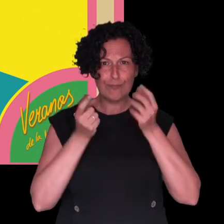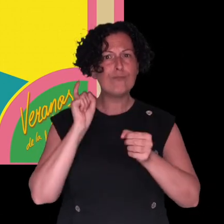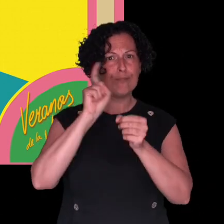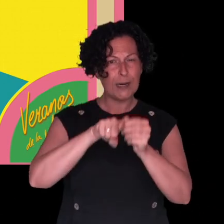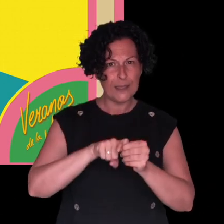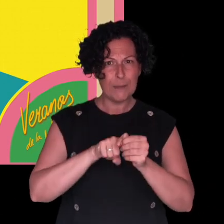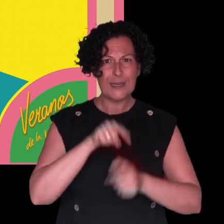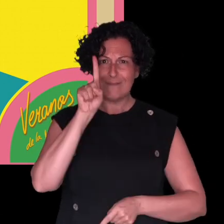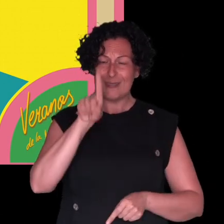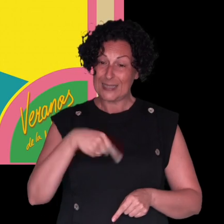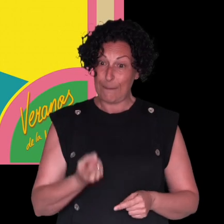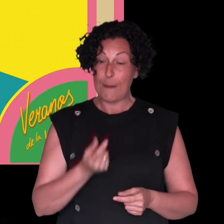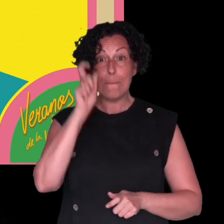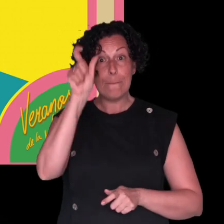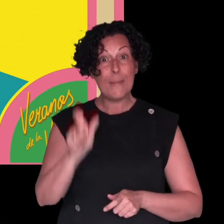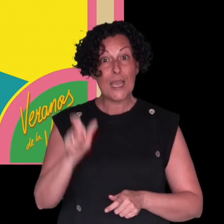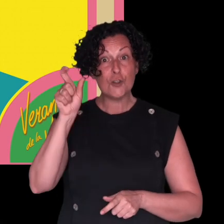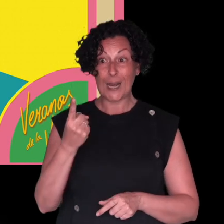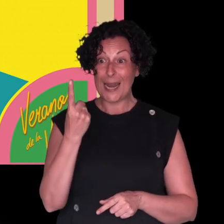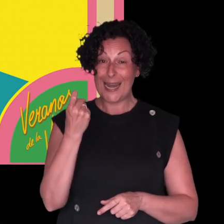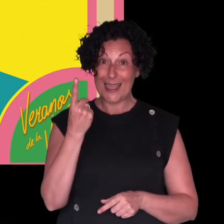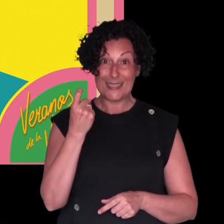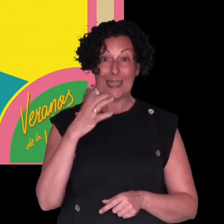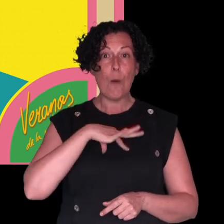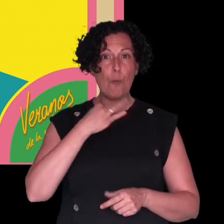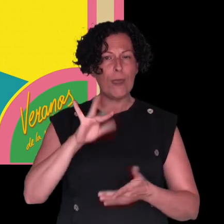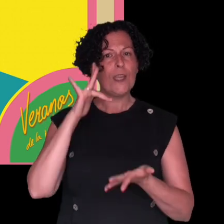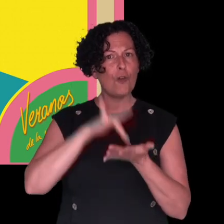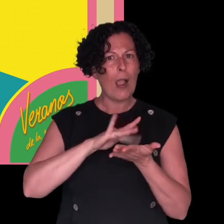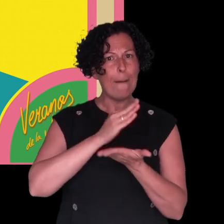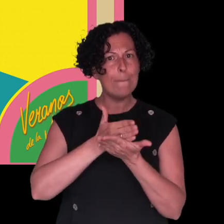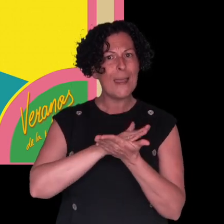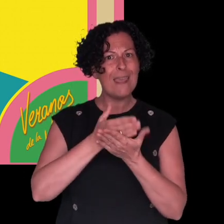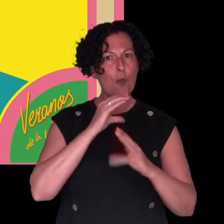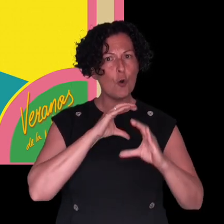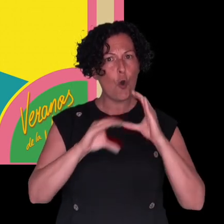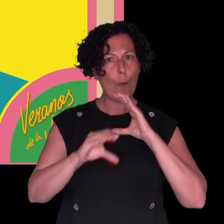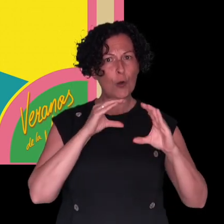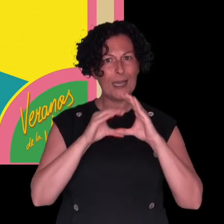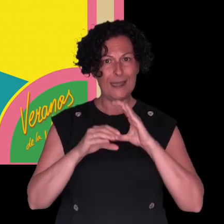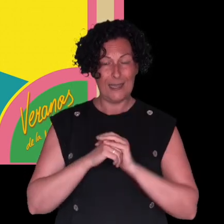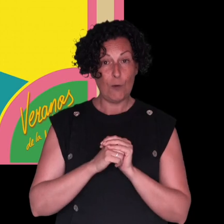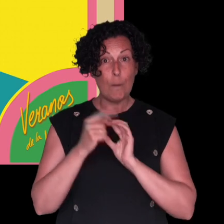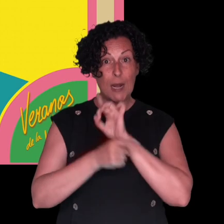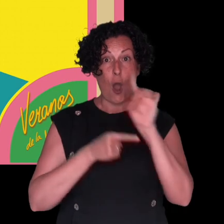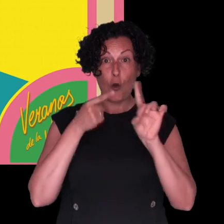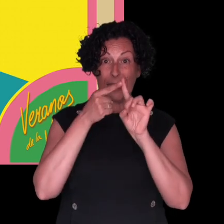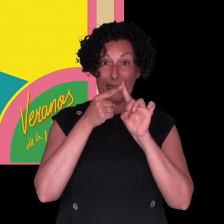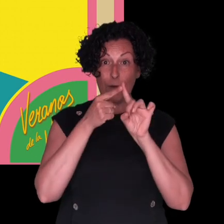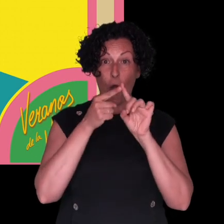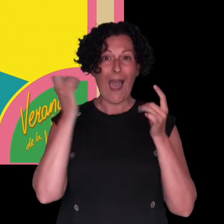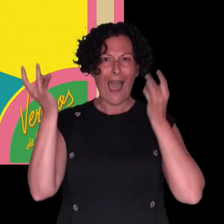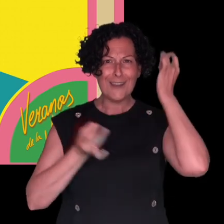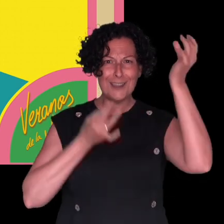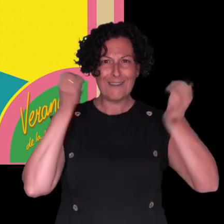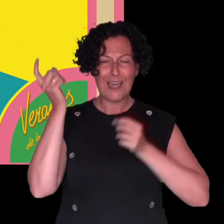y vivir distintas experiencias. Además, las personas que lo necesiten podrán contar con mediadores en lengua de